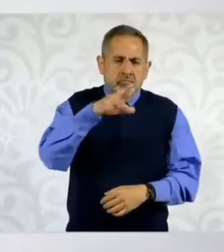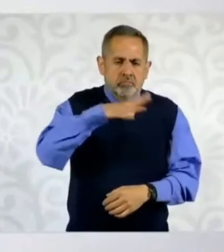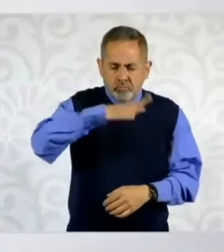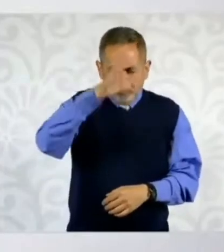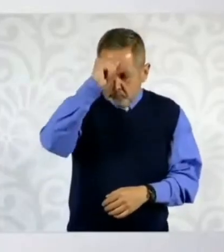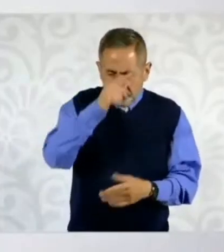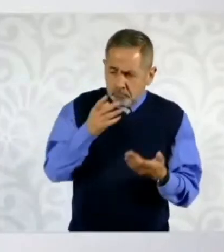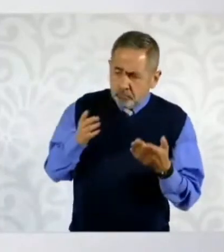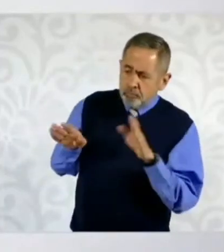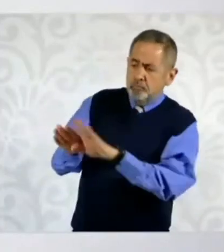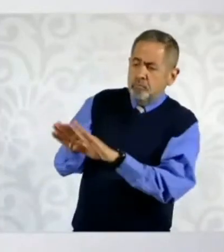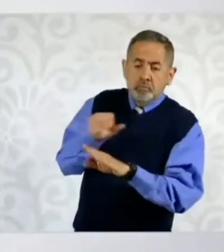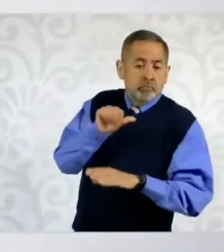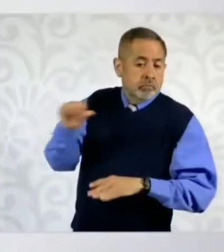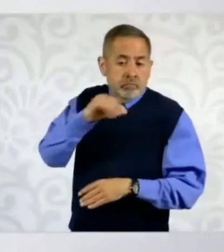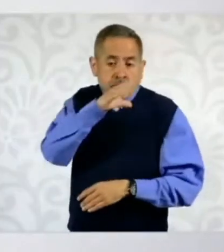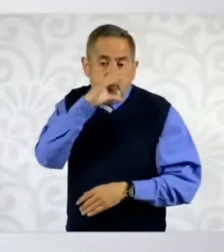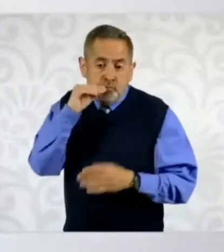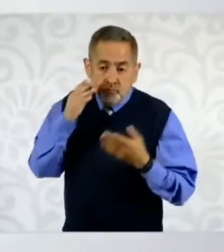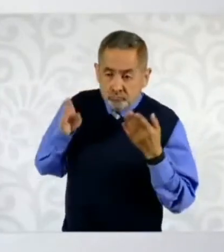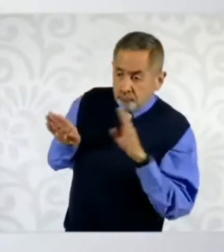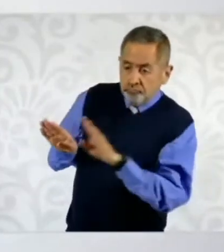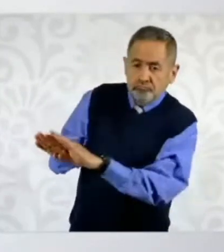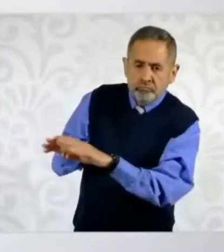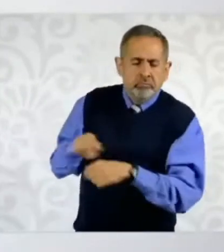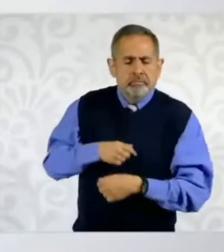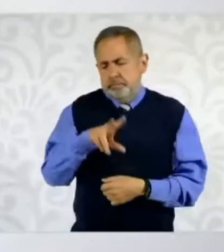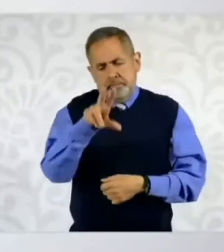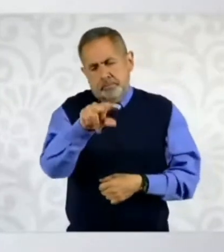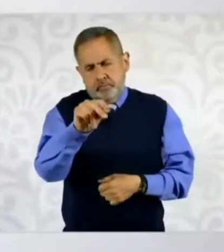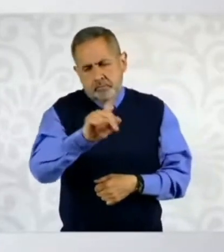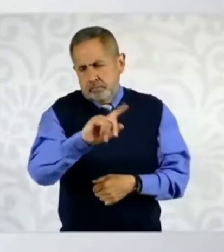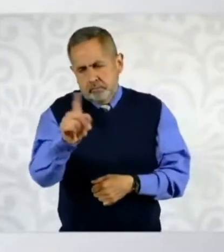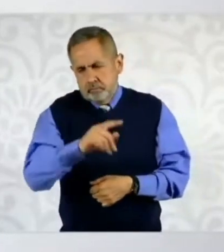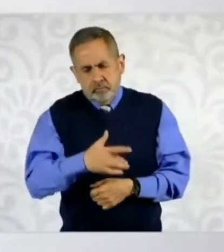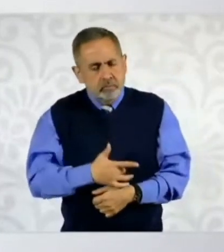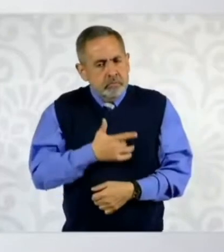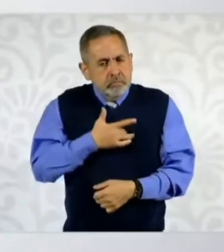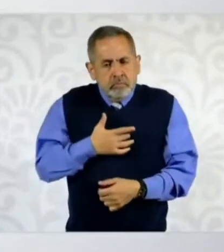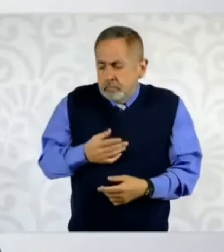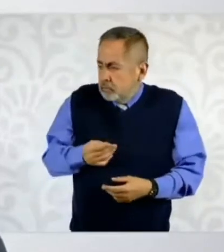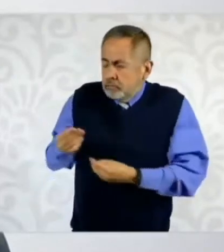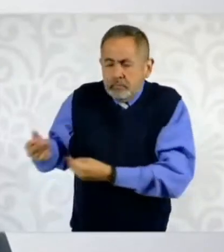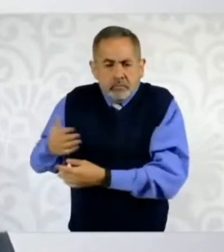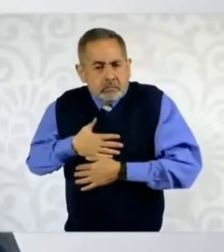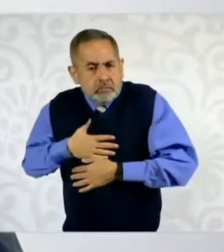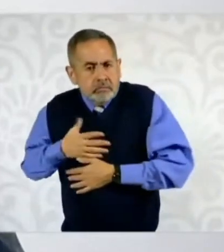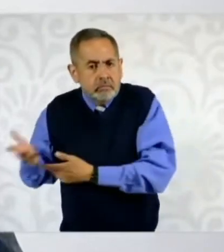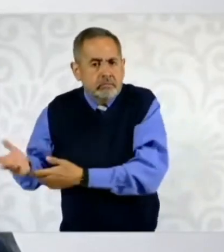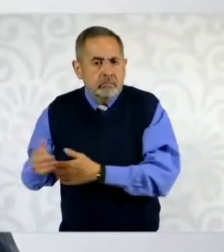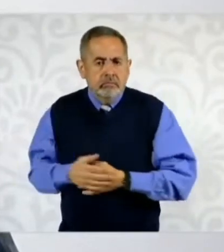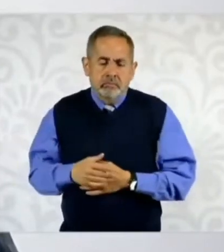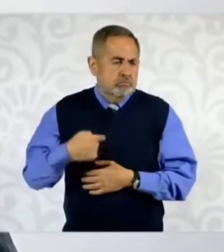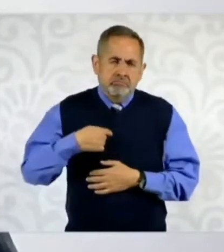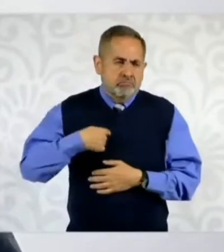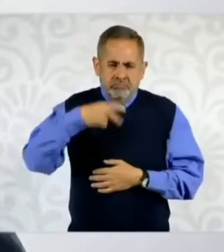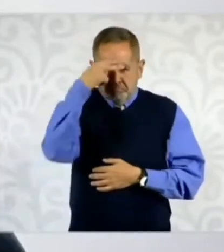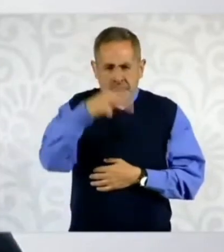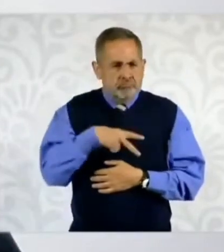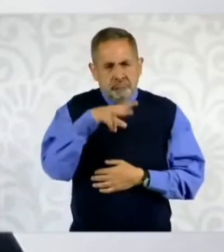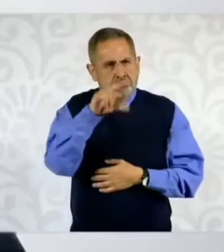Entonces, es un asunto pues hasta humanitario. Entonces, no hemos estado nosotros,